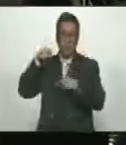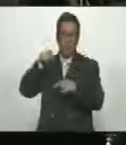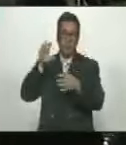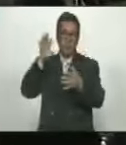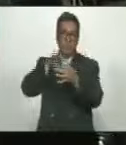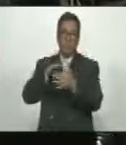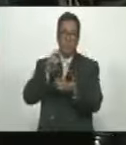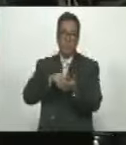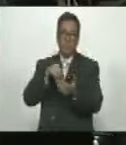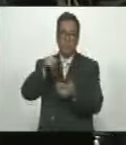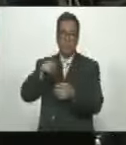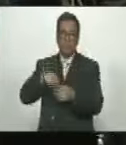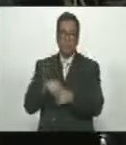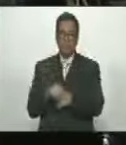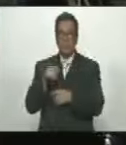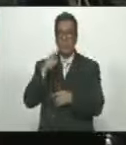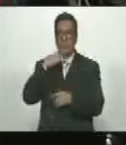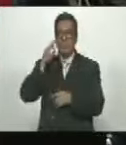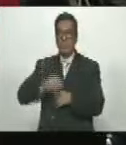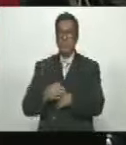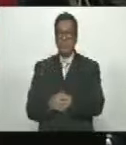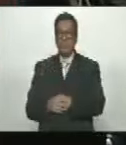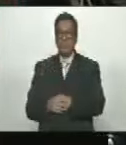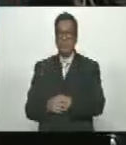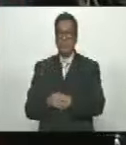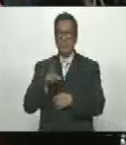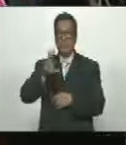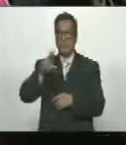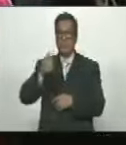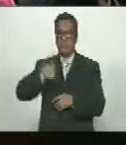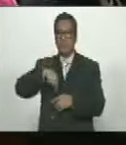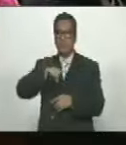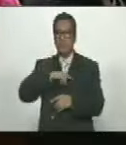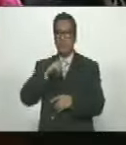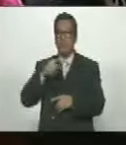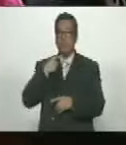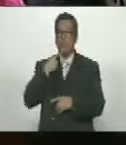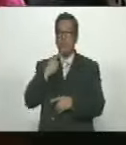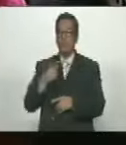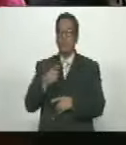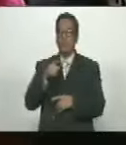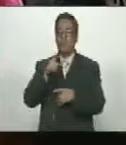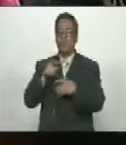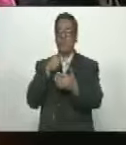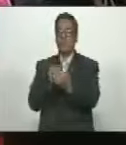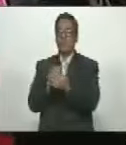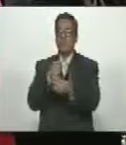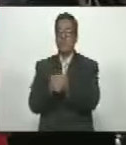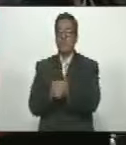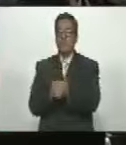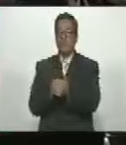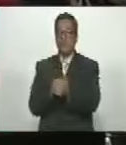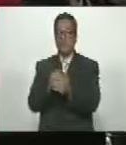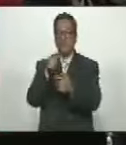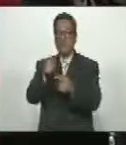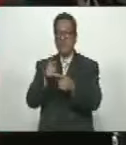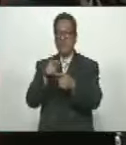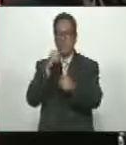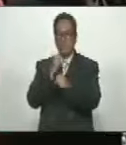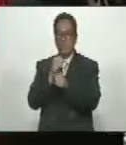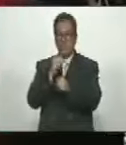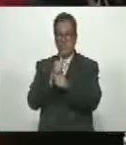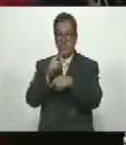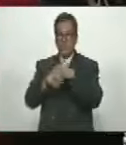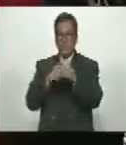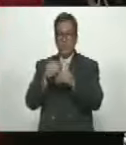y por otra parte ¿qué podemos decir nosotros sobre los salarios? Nos vamos a